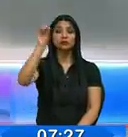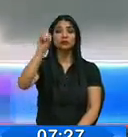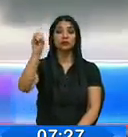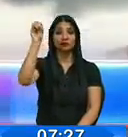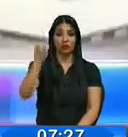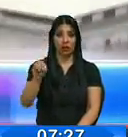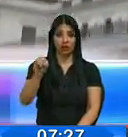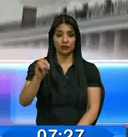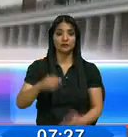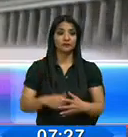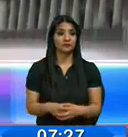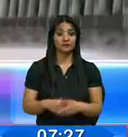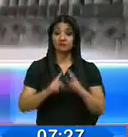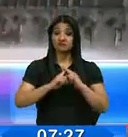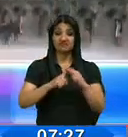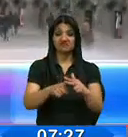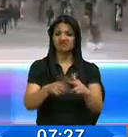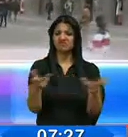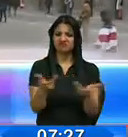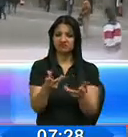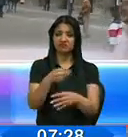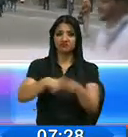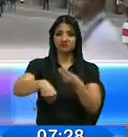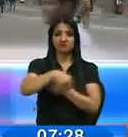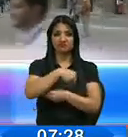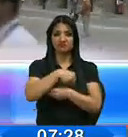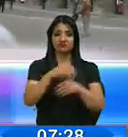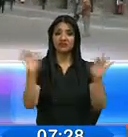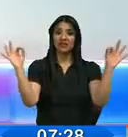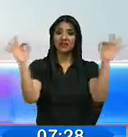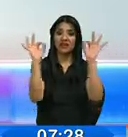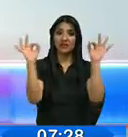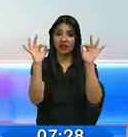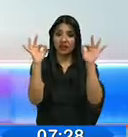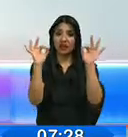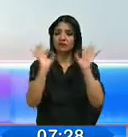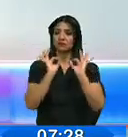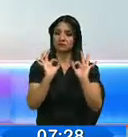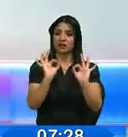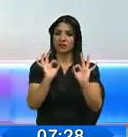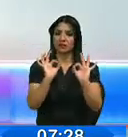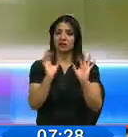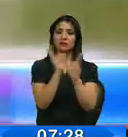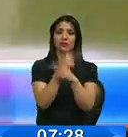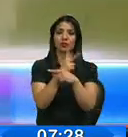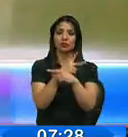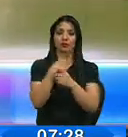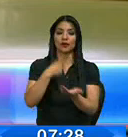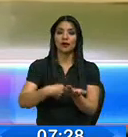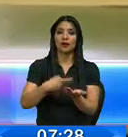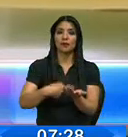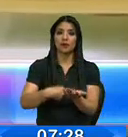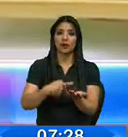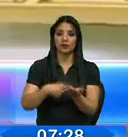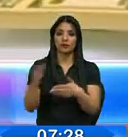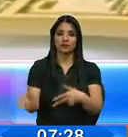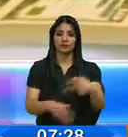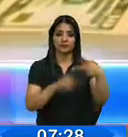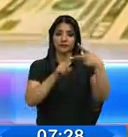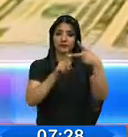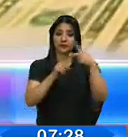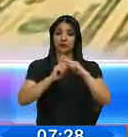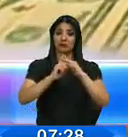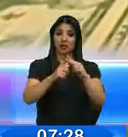Este préstamo permitirá sustituir la energía fósil por energía limpia en la producción camaronera, mientras que el segundo